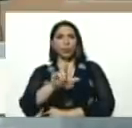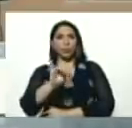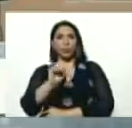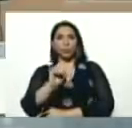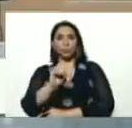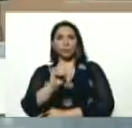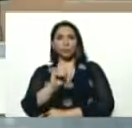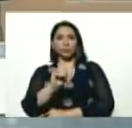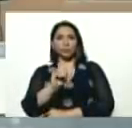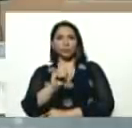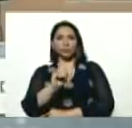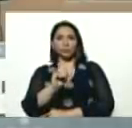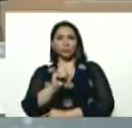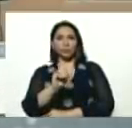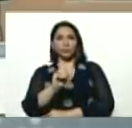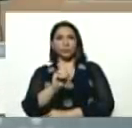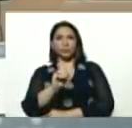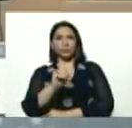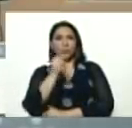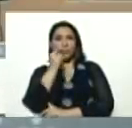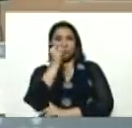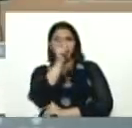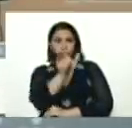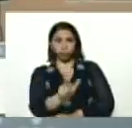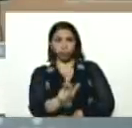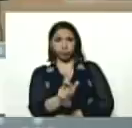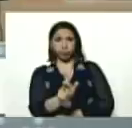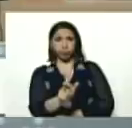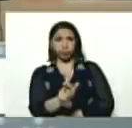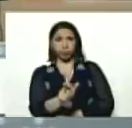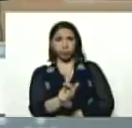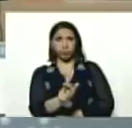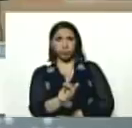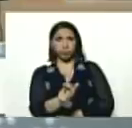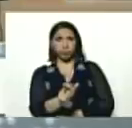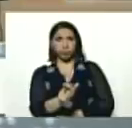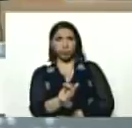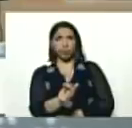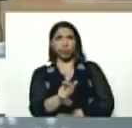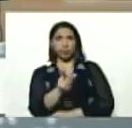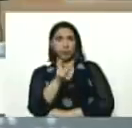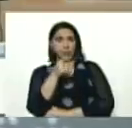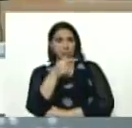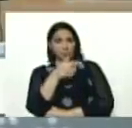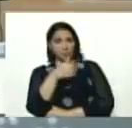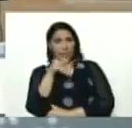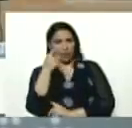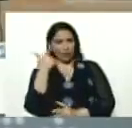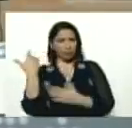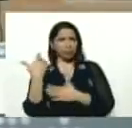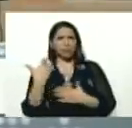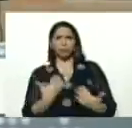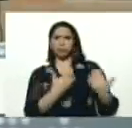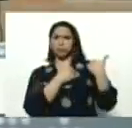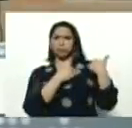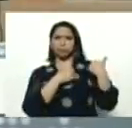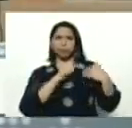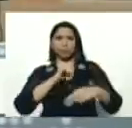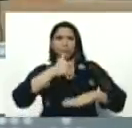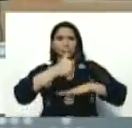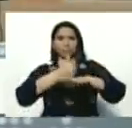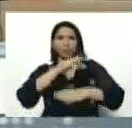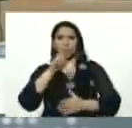Julio Chávez, que, es el vicepresidente de Monagas, y del Tamacuro, de la dirección nacional,